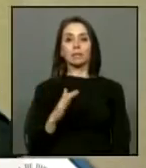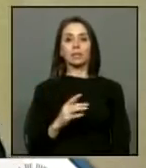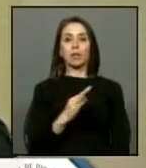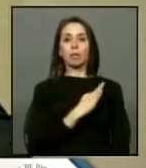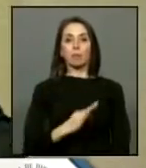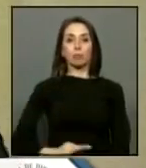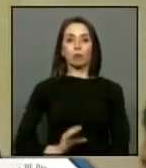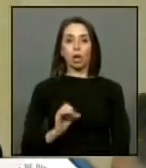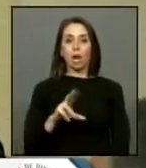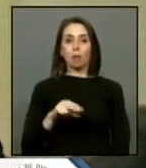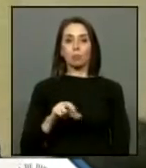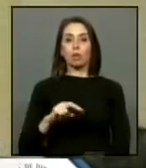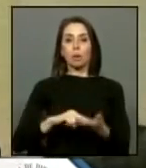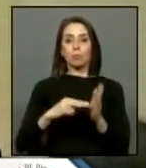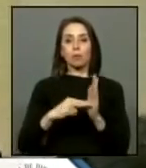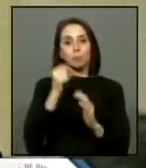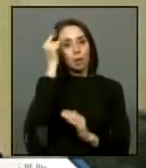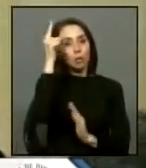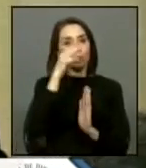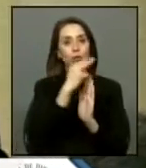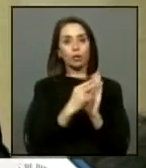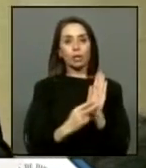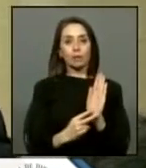Carmona tiene problemas de complexión de lectura.